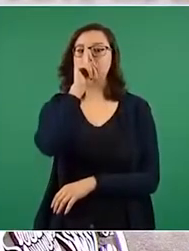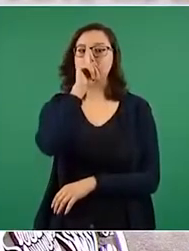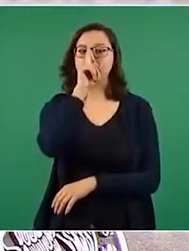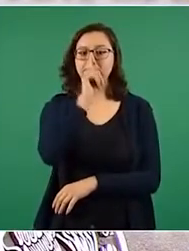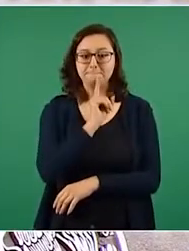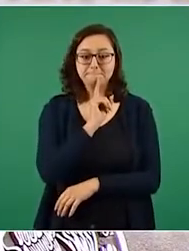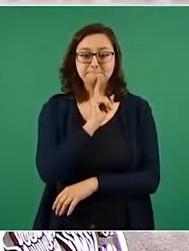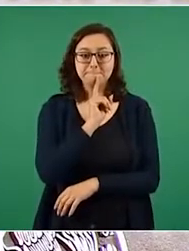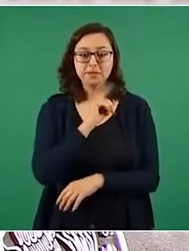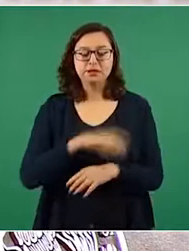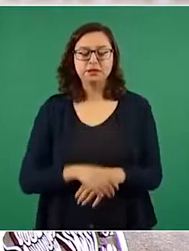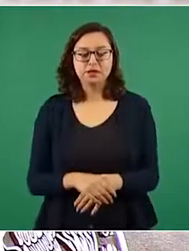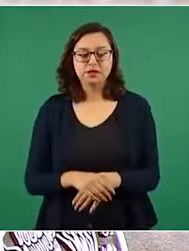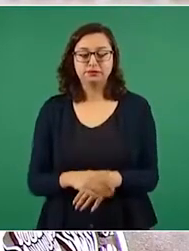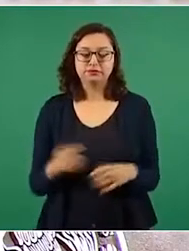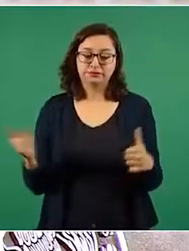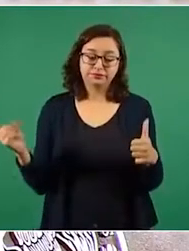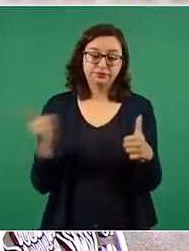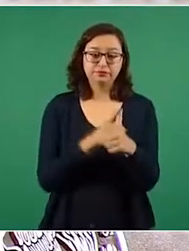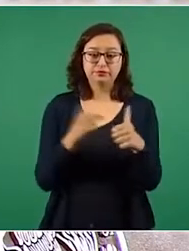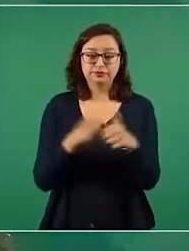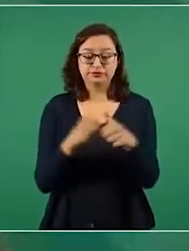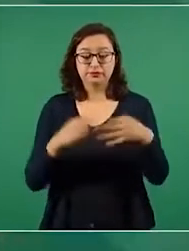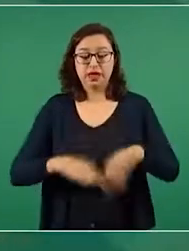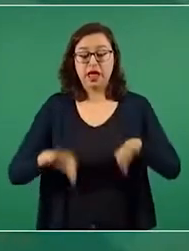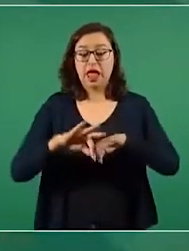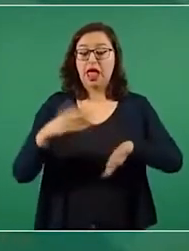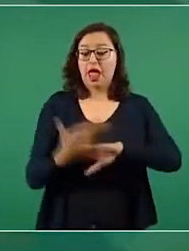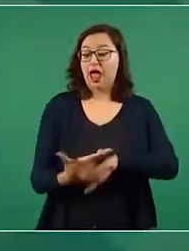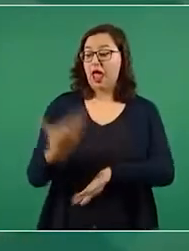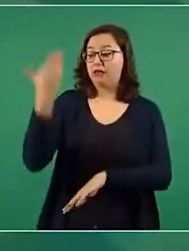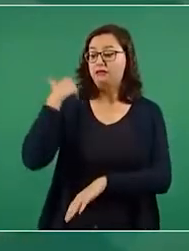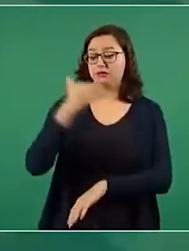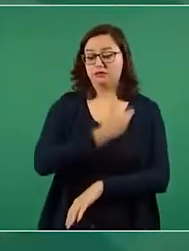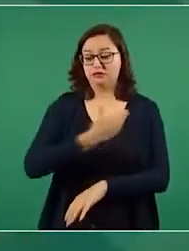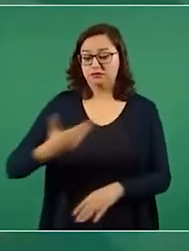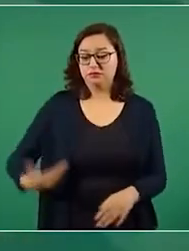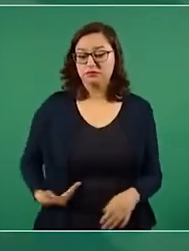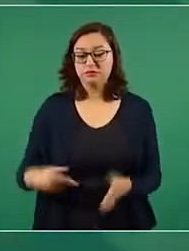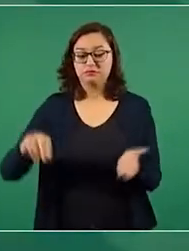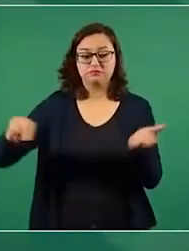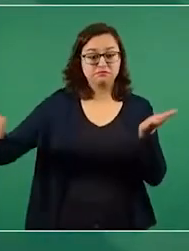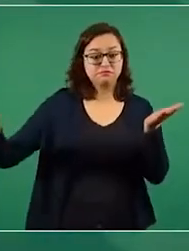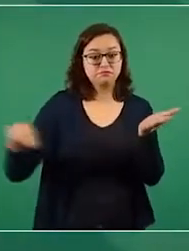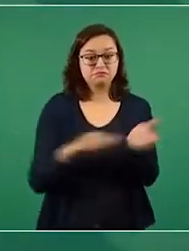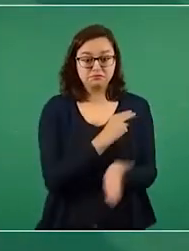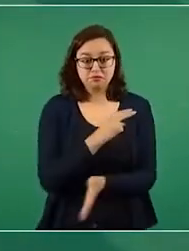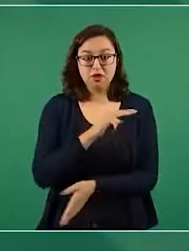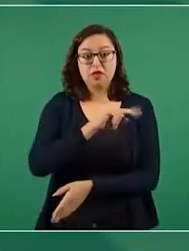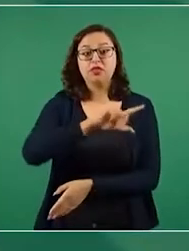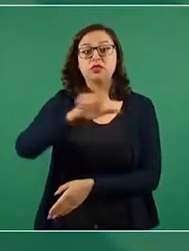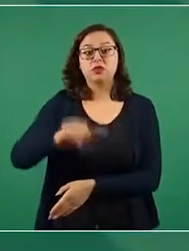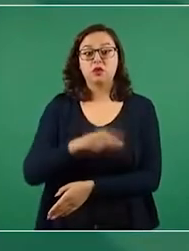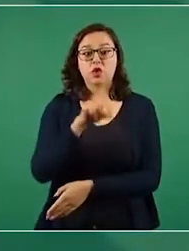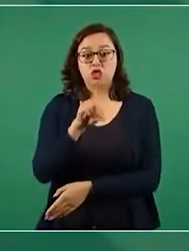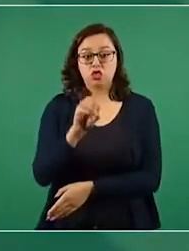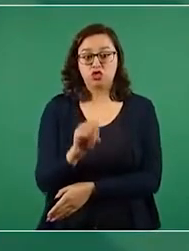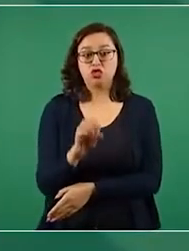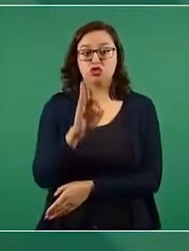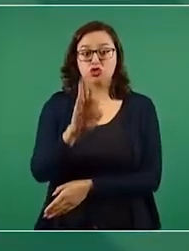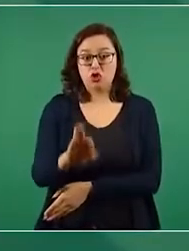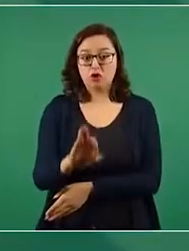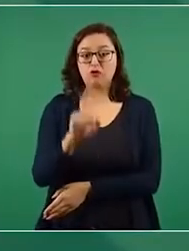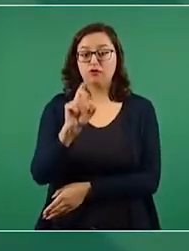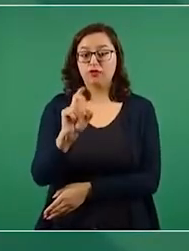República, Andrés Manuel López Obrador, firmó un decreto publicado en el Diario Oficial de la Federación el 31 de